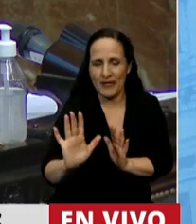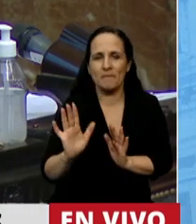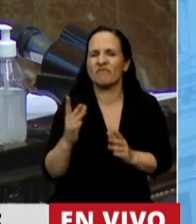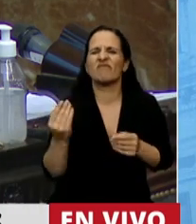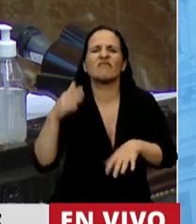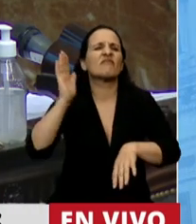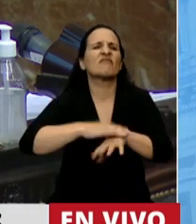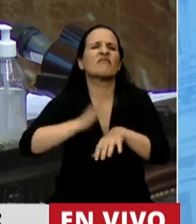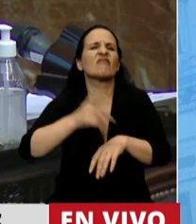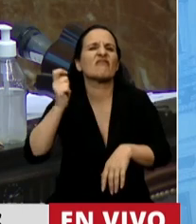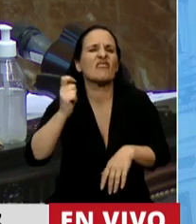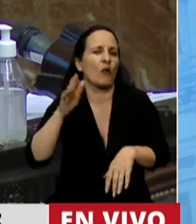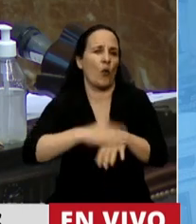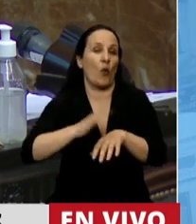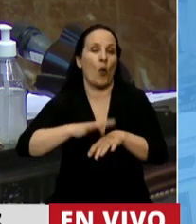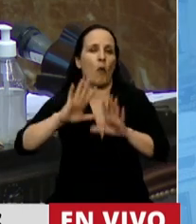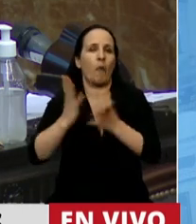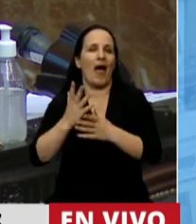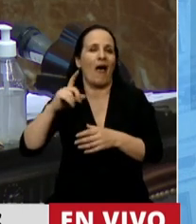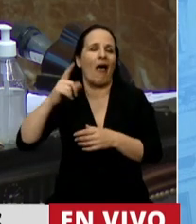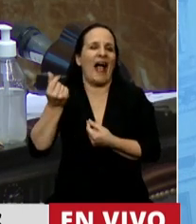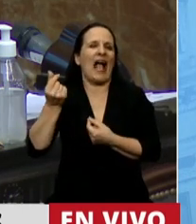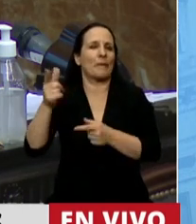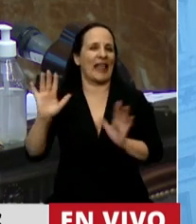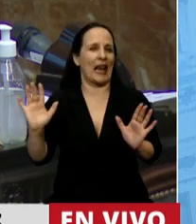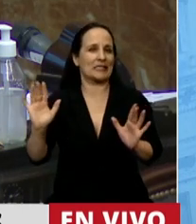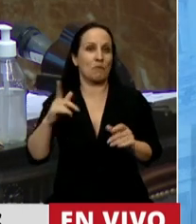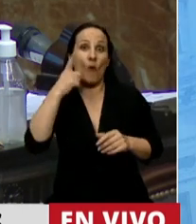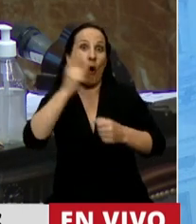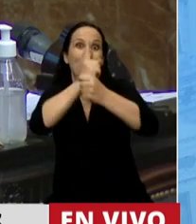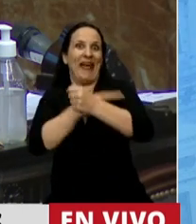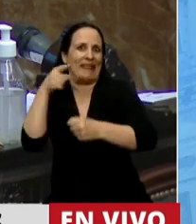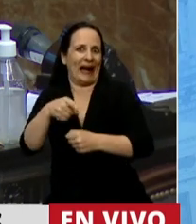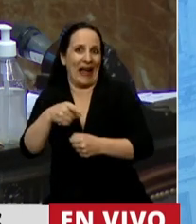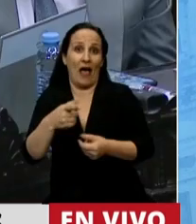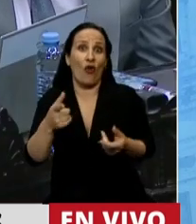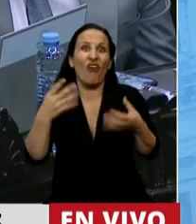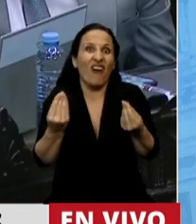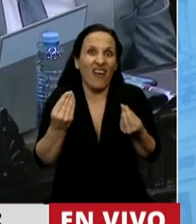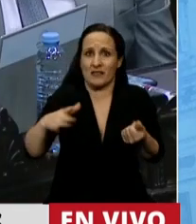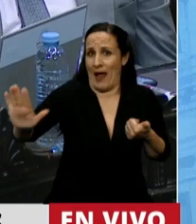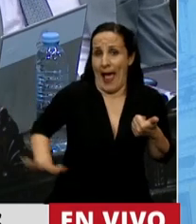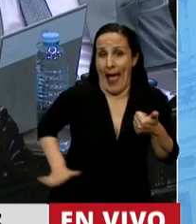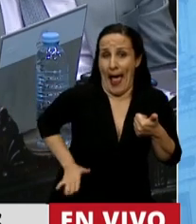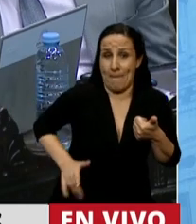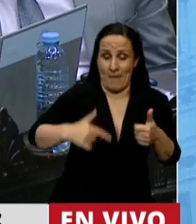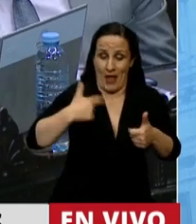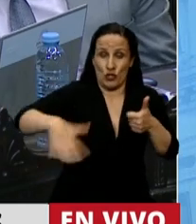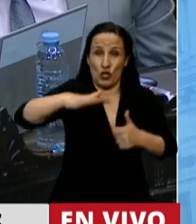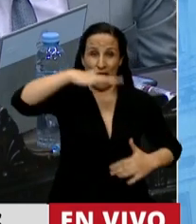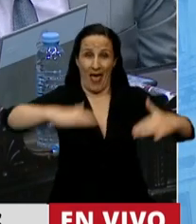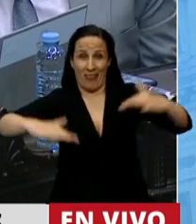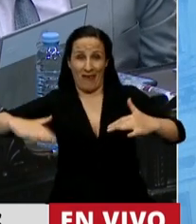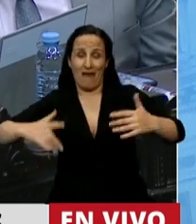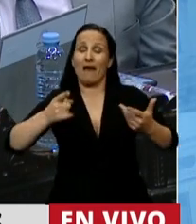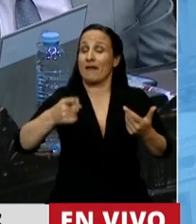culpa del capitalismo patriarcal, que es hambre, desigualdad social y destrucción